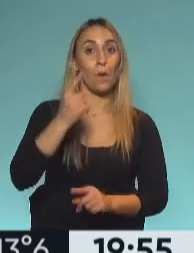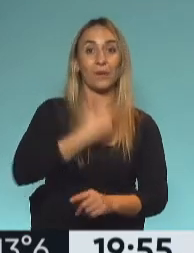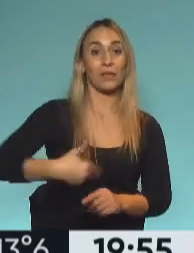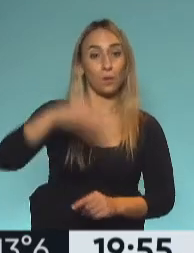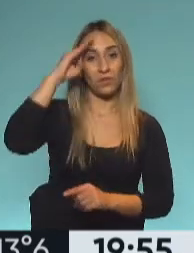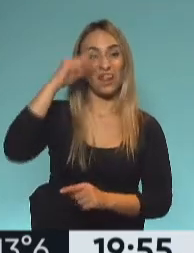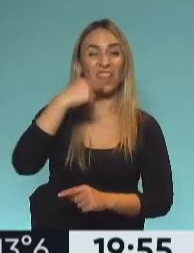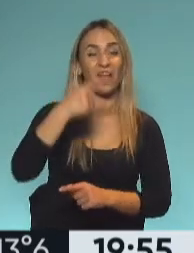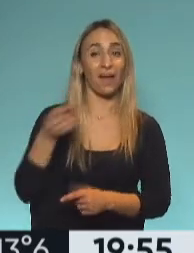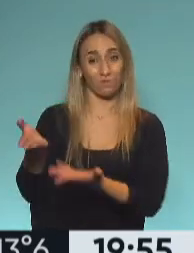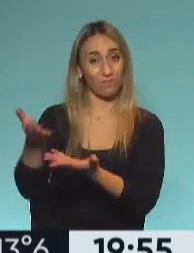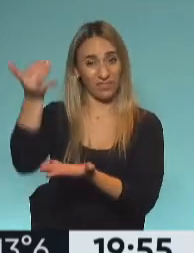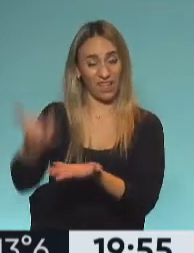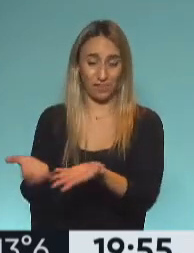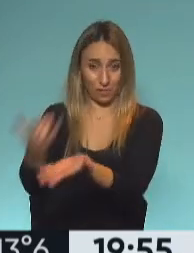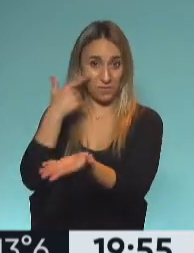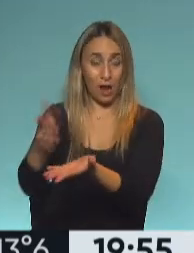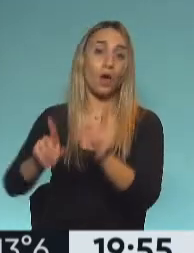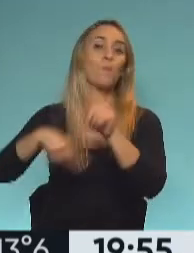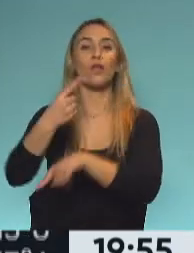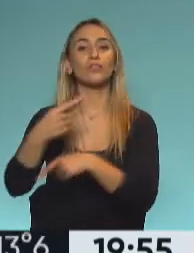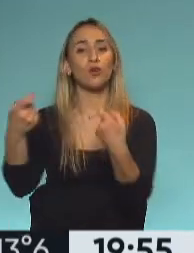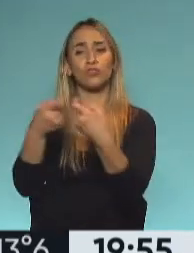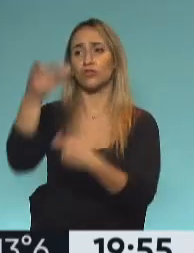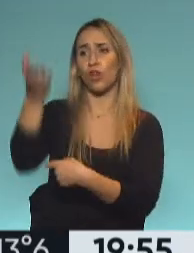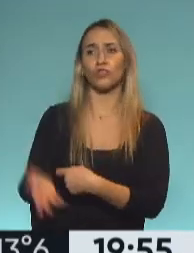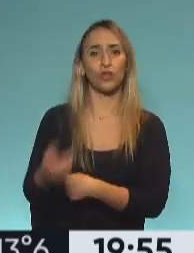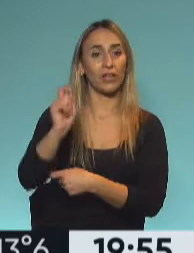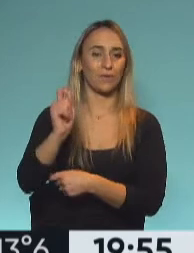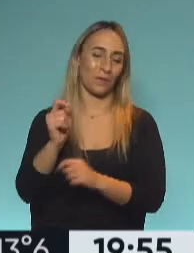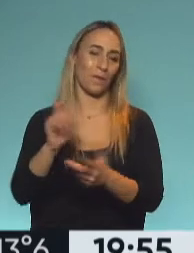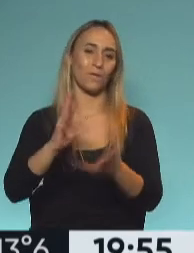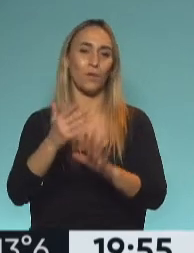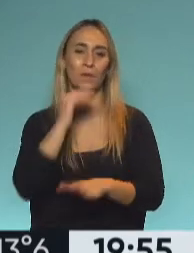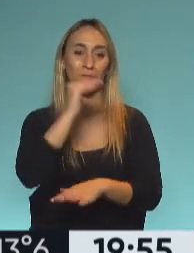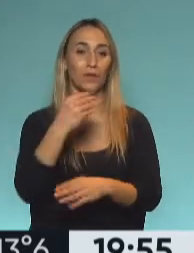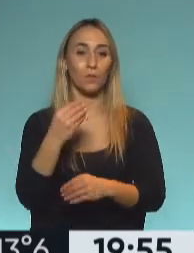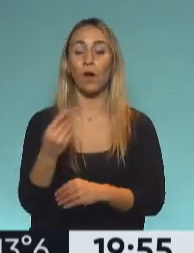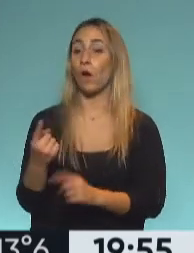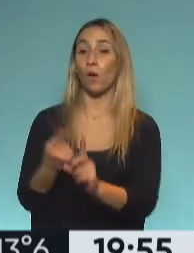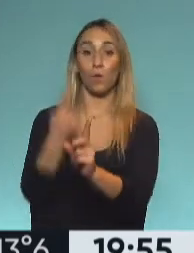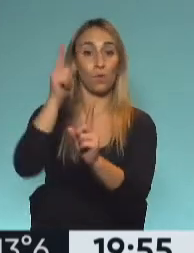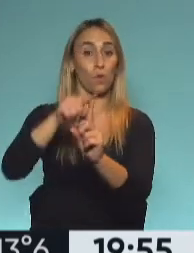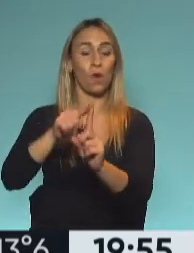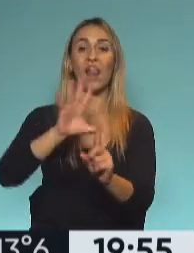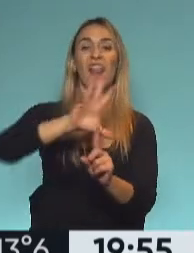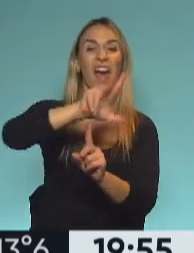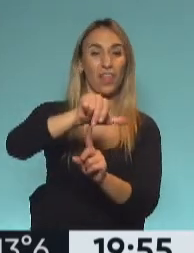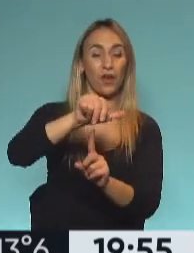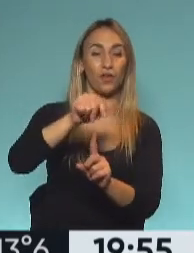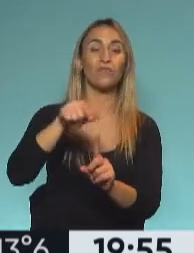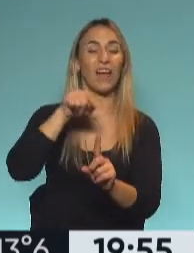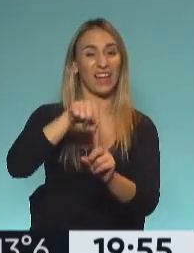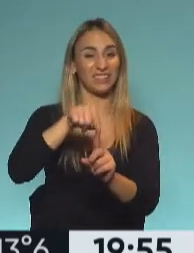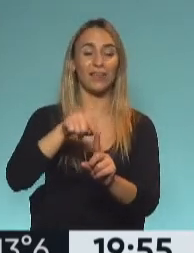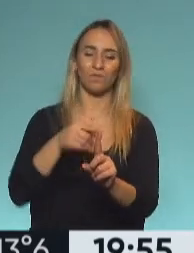tienen la próxima alianza presidencial entre, de hecho lo dijo de esta manera, un ladrón de presidente y un chanta de vice.